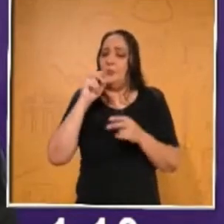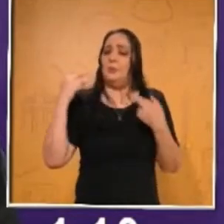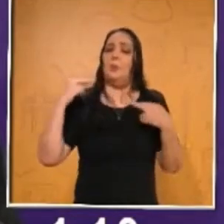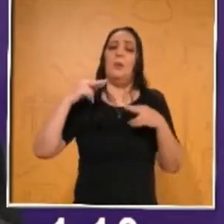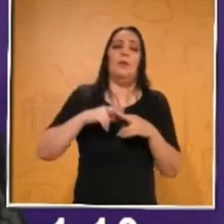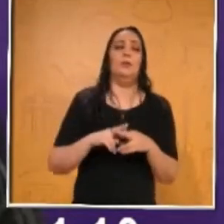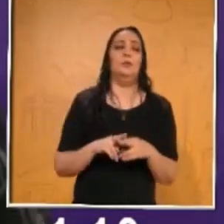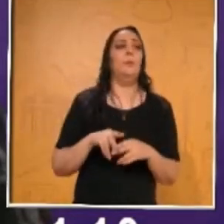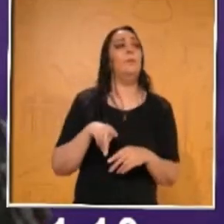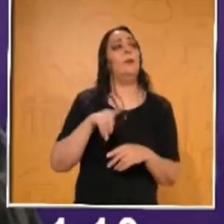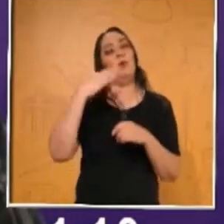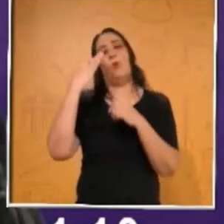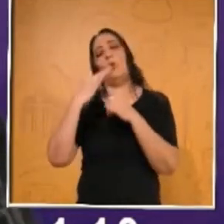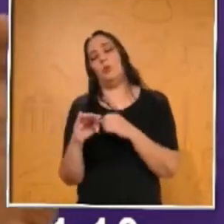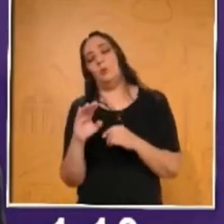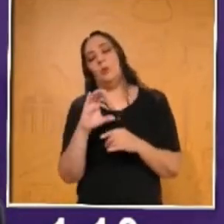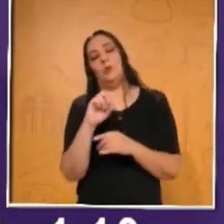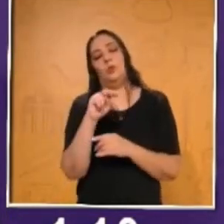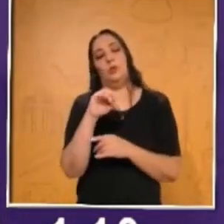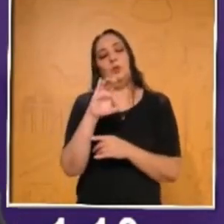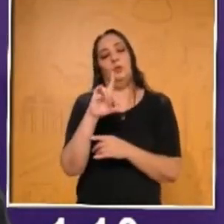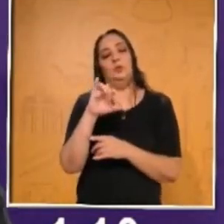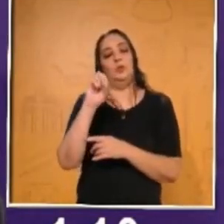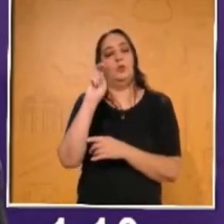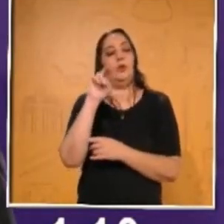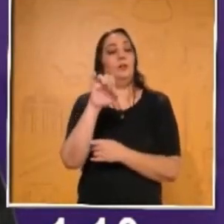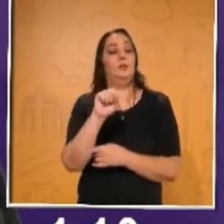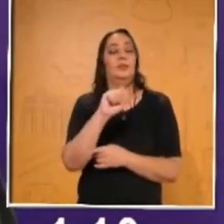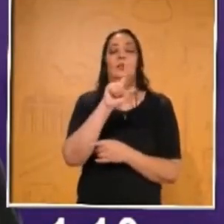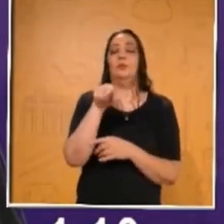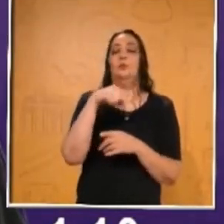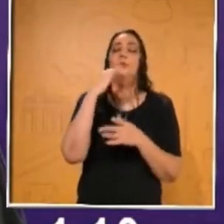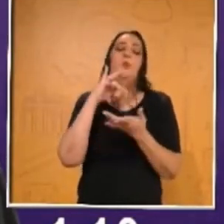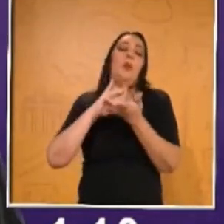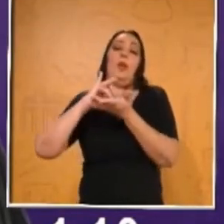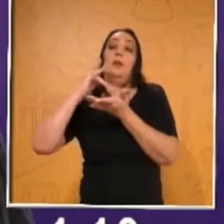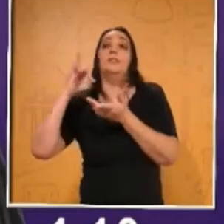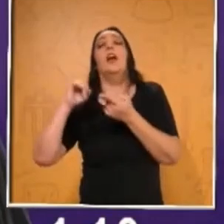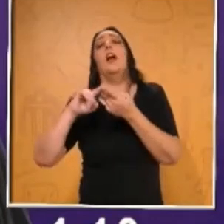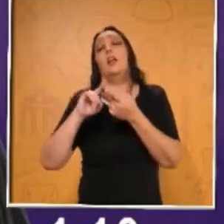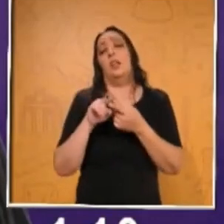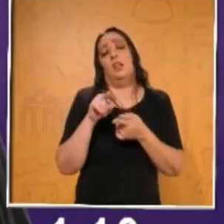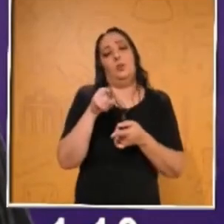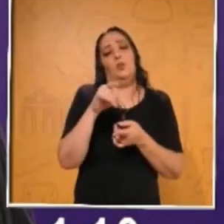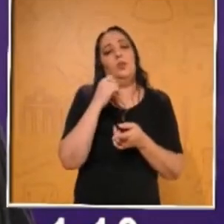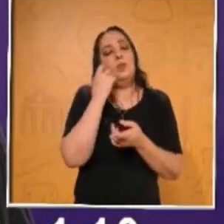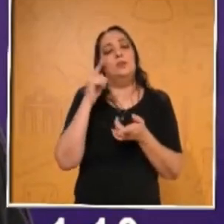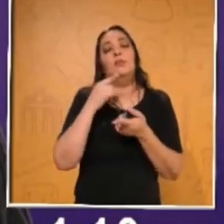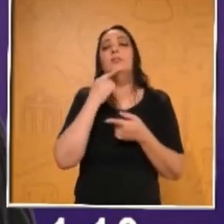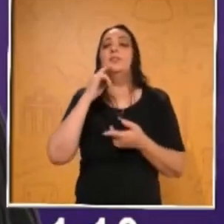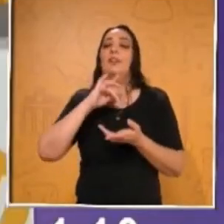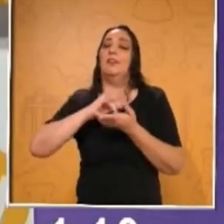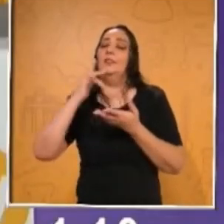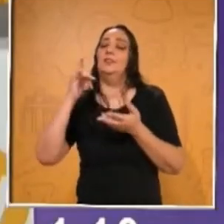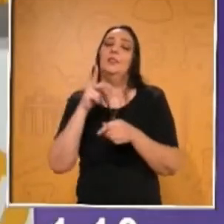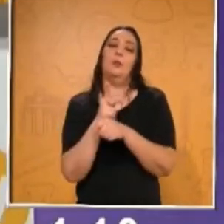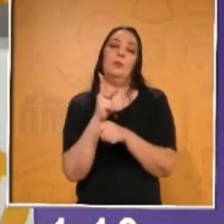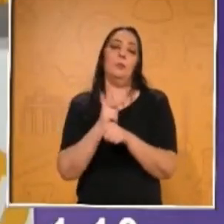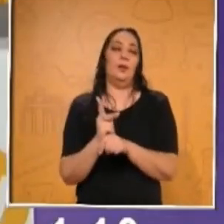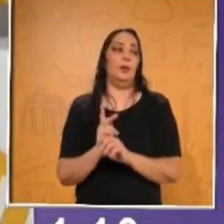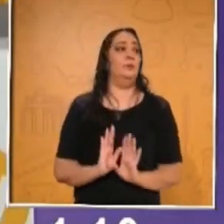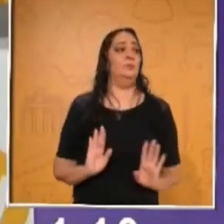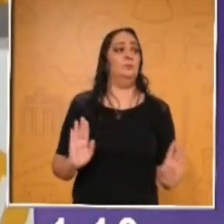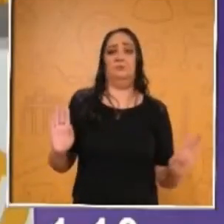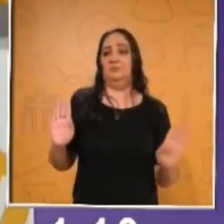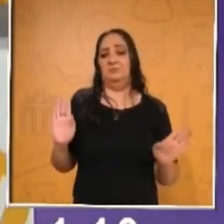conclusiones y un agradecimiento, ¿a quién le quisieras agradecer toda esta estadía que has estado en la primaria? No tenemos nada